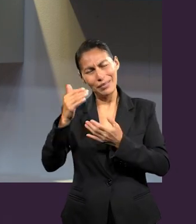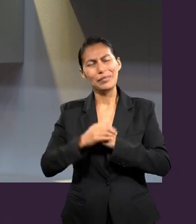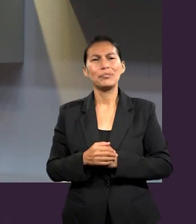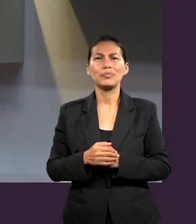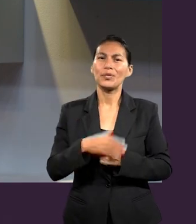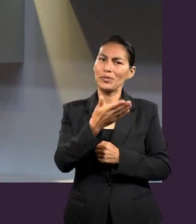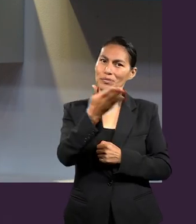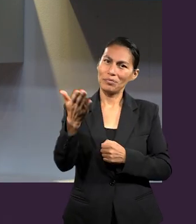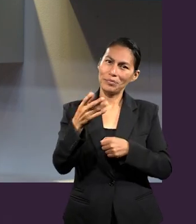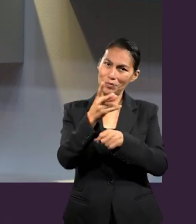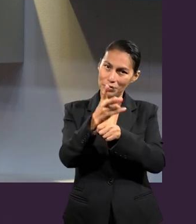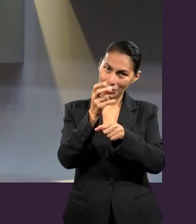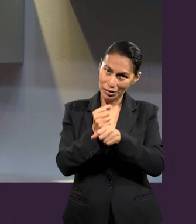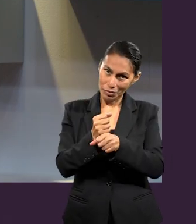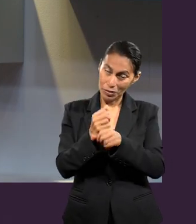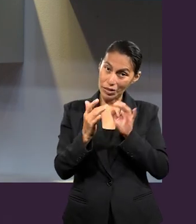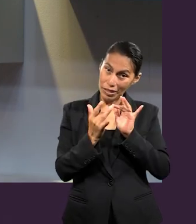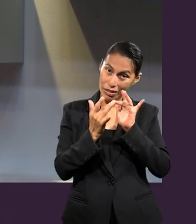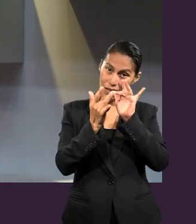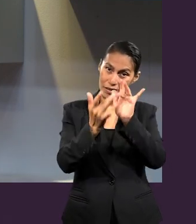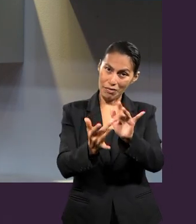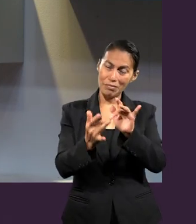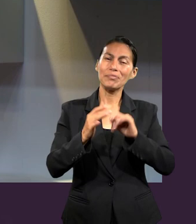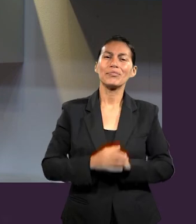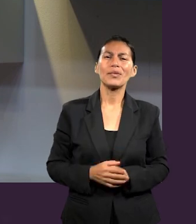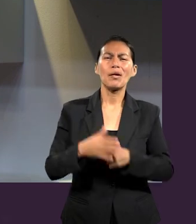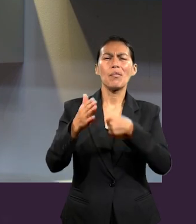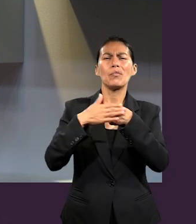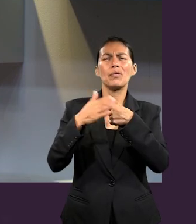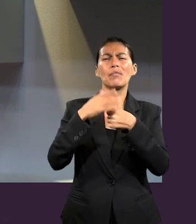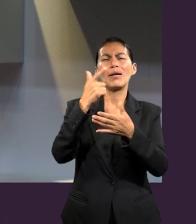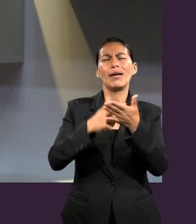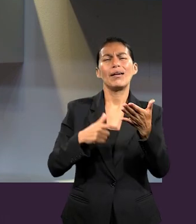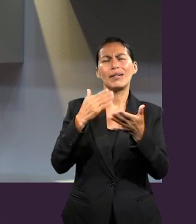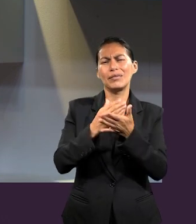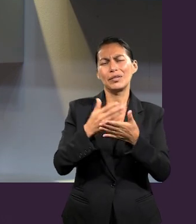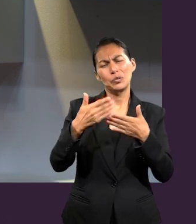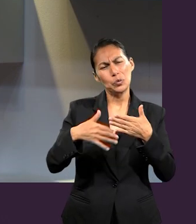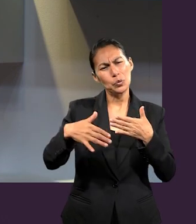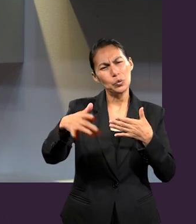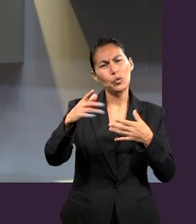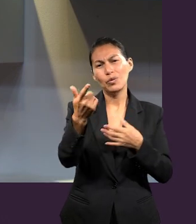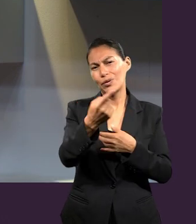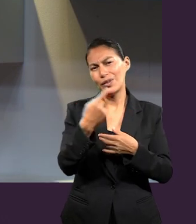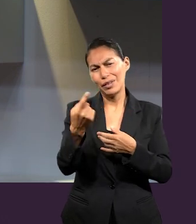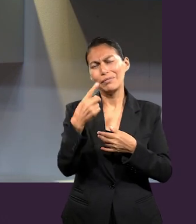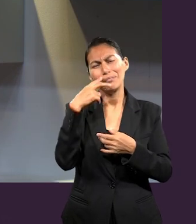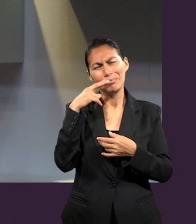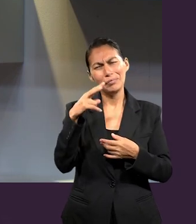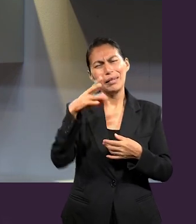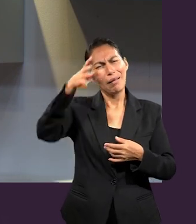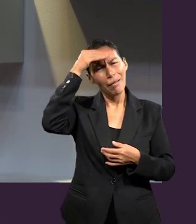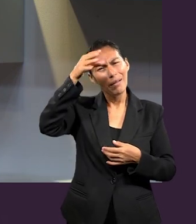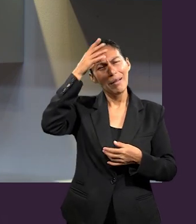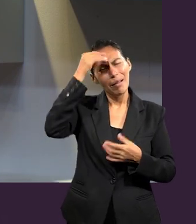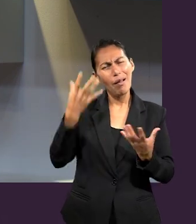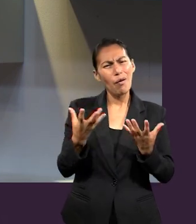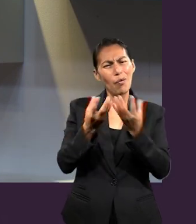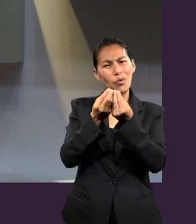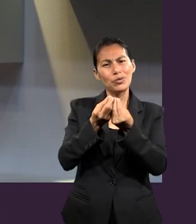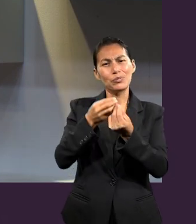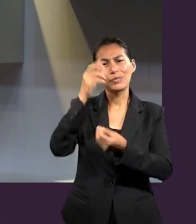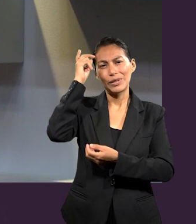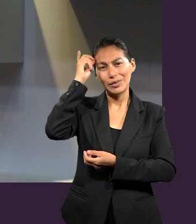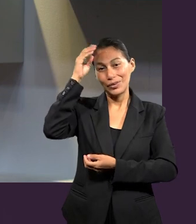queremos invitarles para que continúen con nosotros y en las próximas lecciones sigan participando de esta aventura de aprendizaje